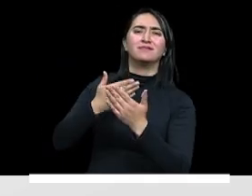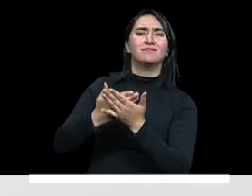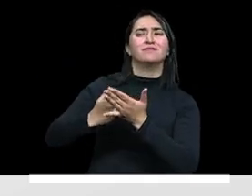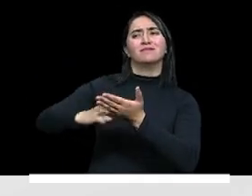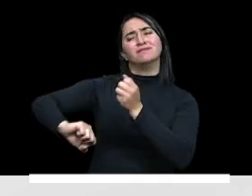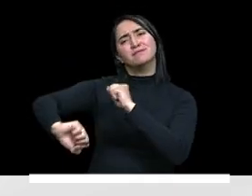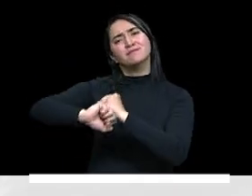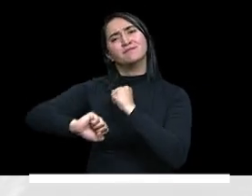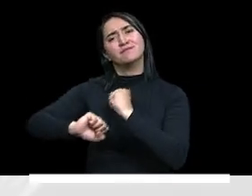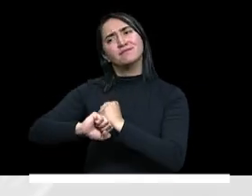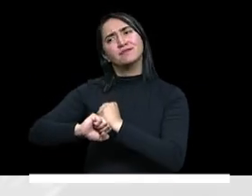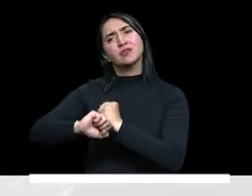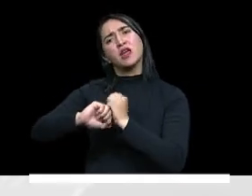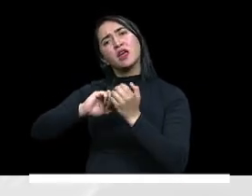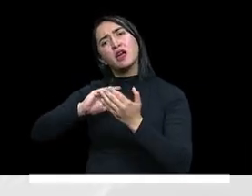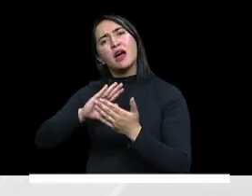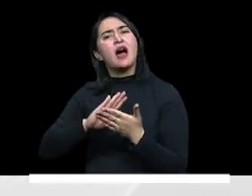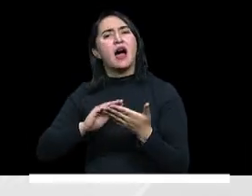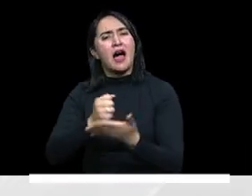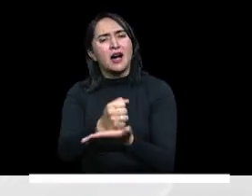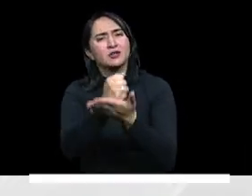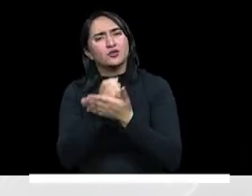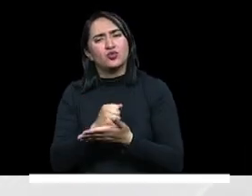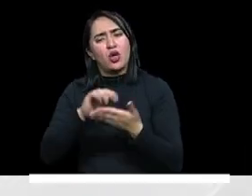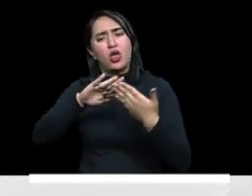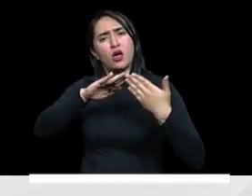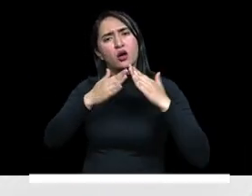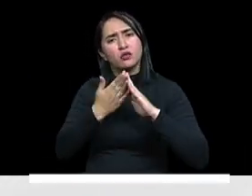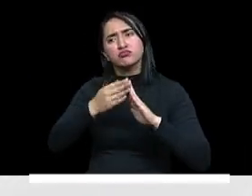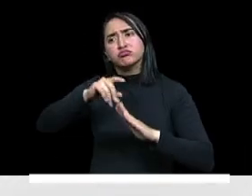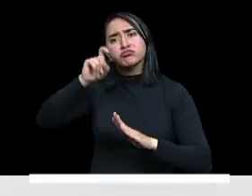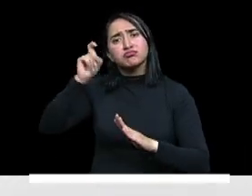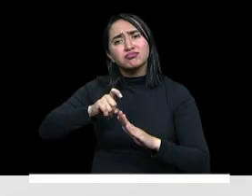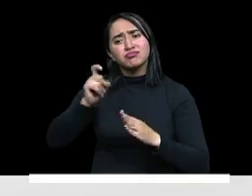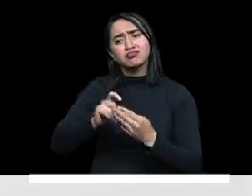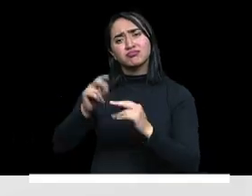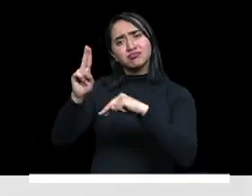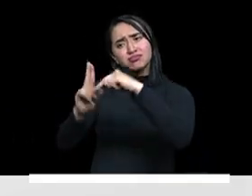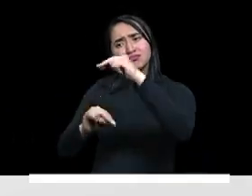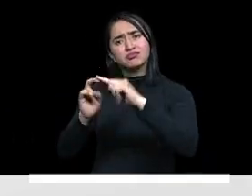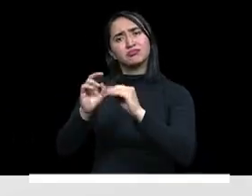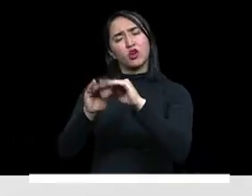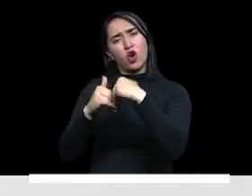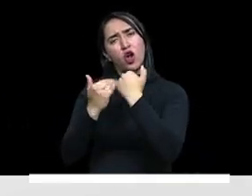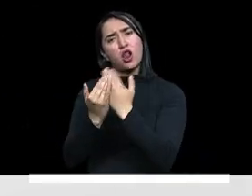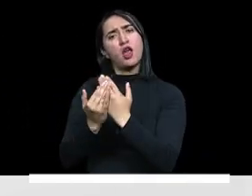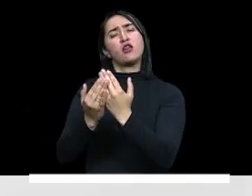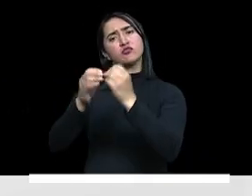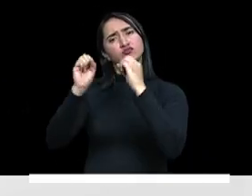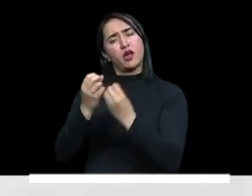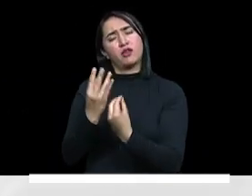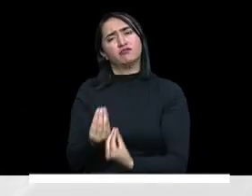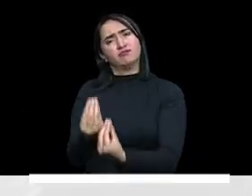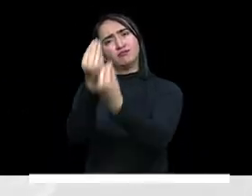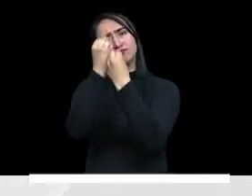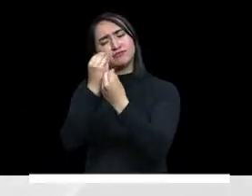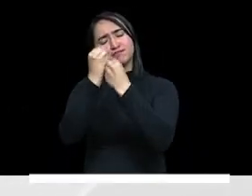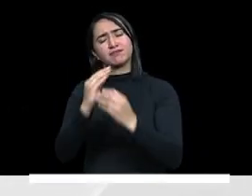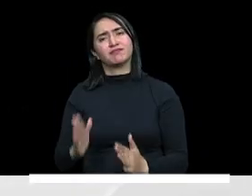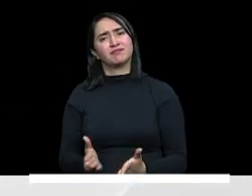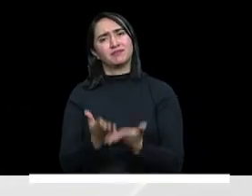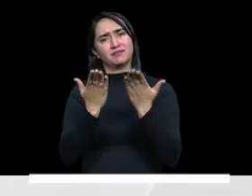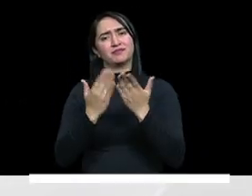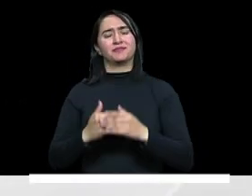estas comunidades que necesitan estas infraestructuras para tener una educación mejor.